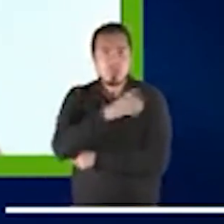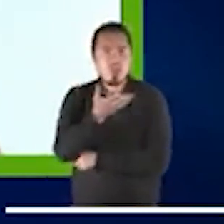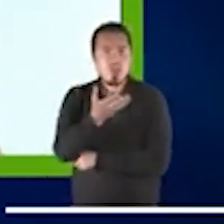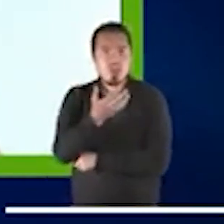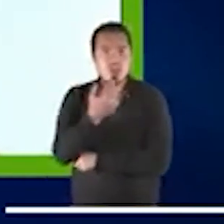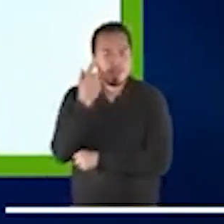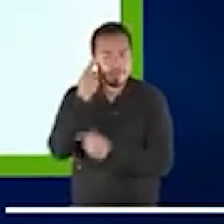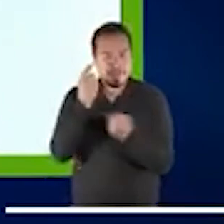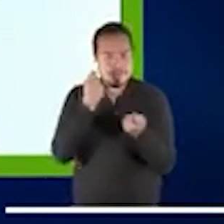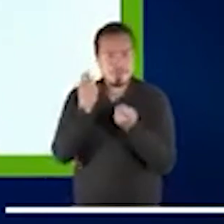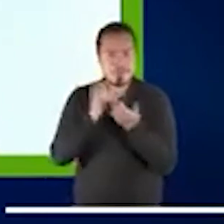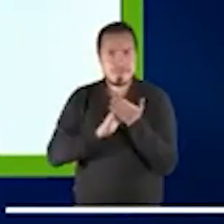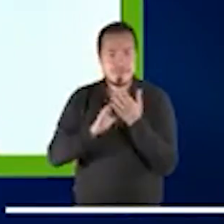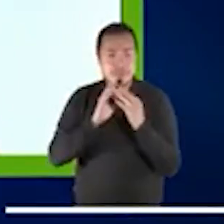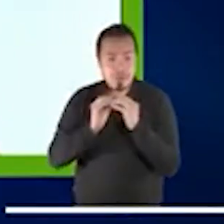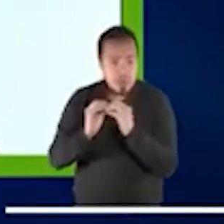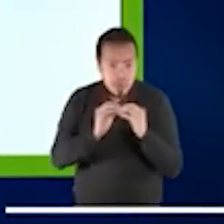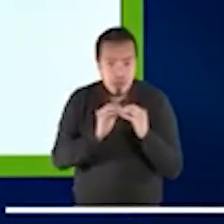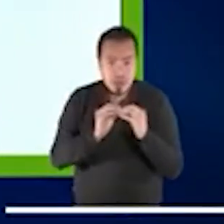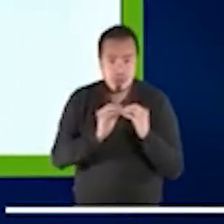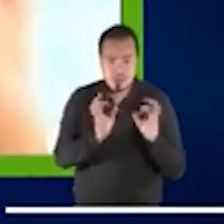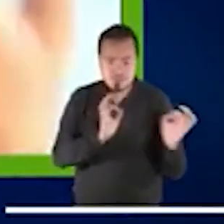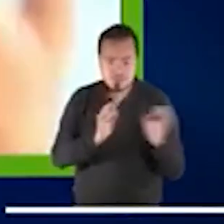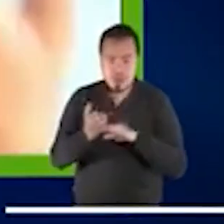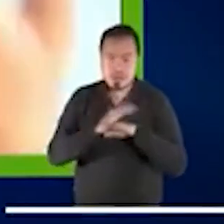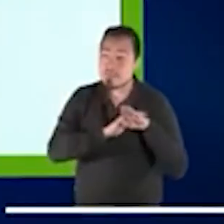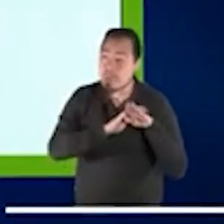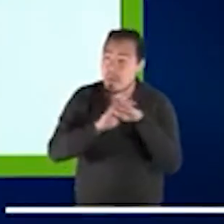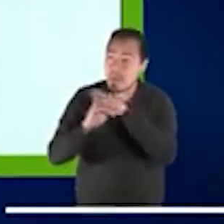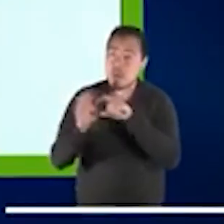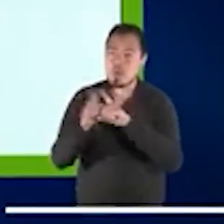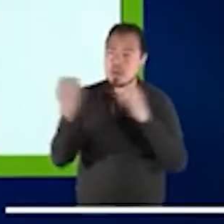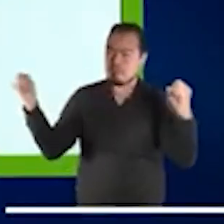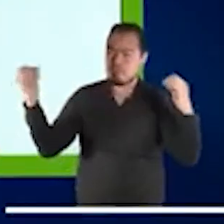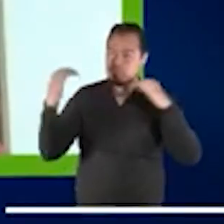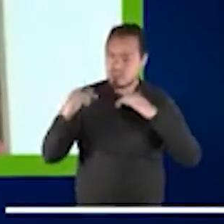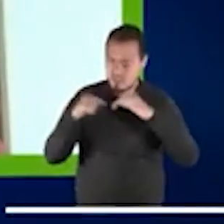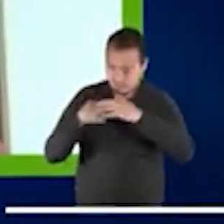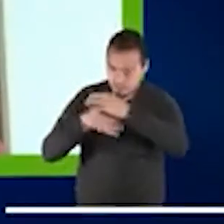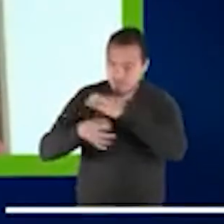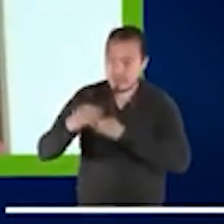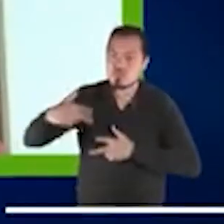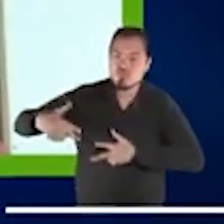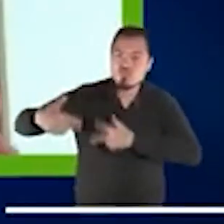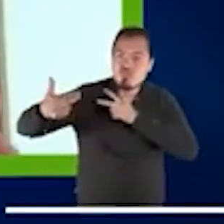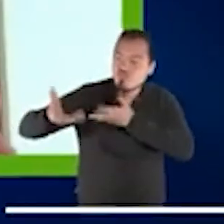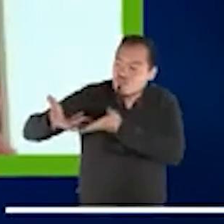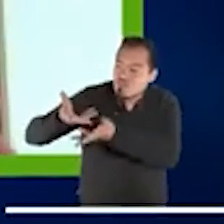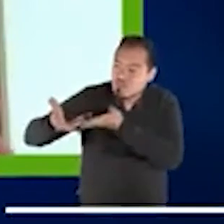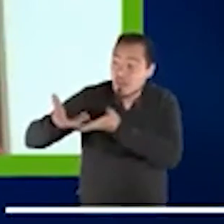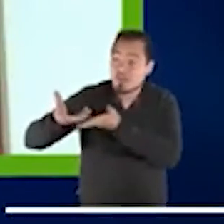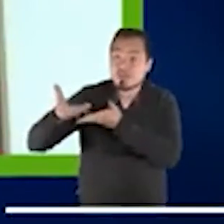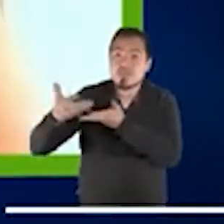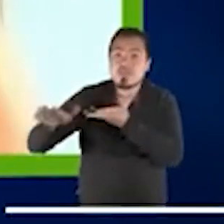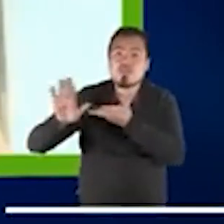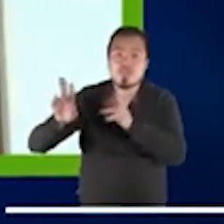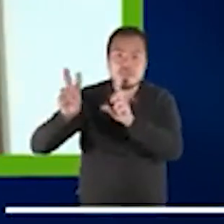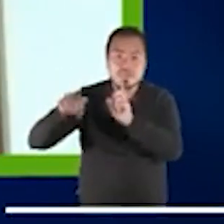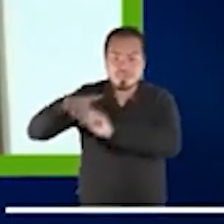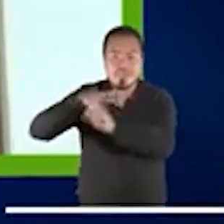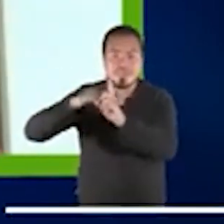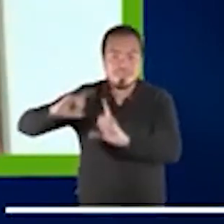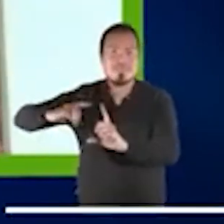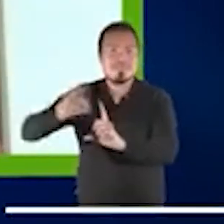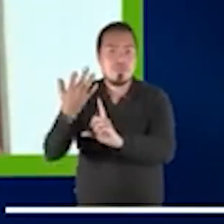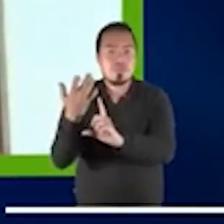encuentros que son muy humanos son encuentros de relaciones en un contexto online lo que dije antes